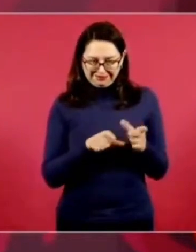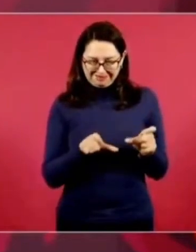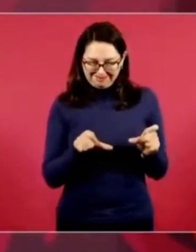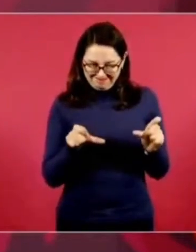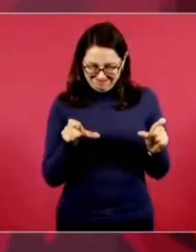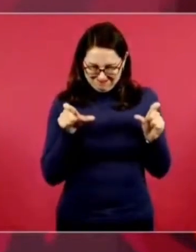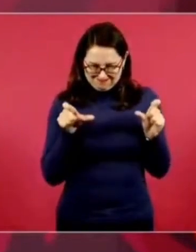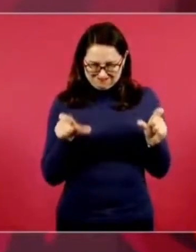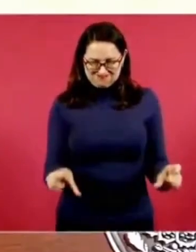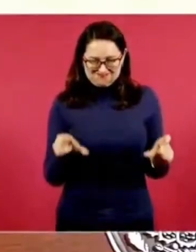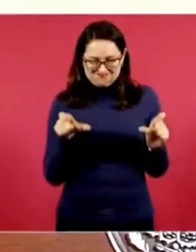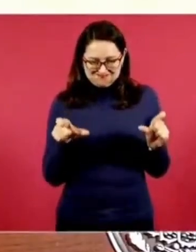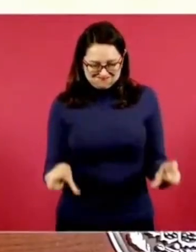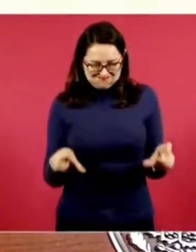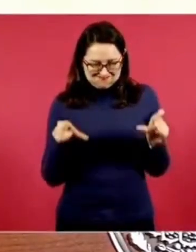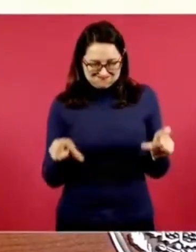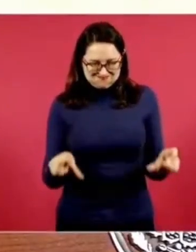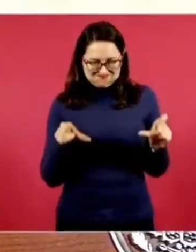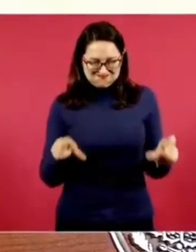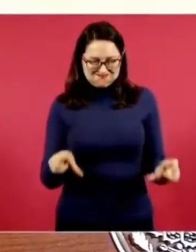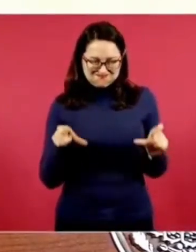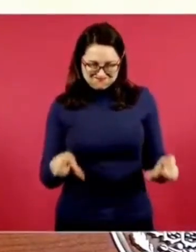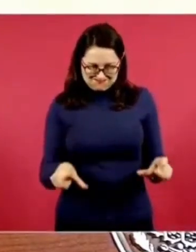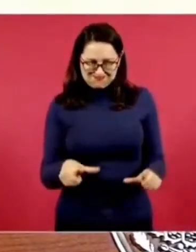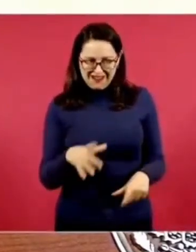de todos.